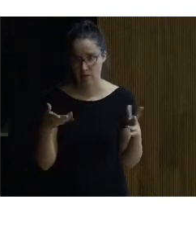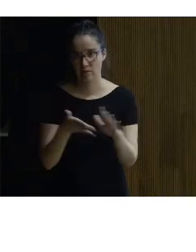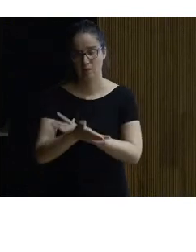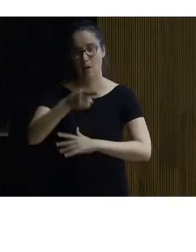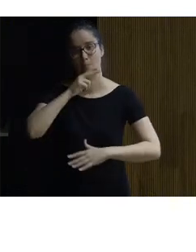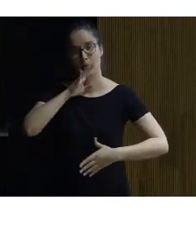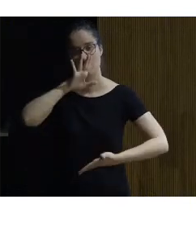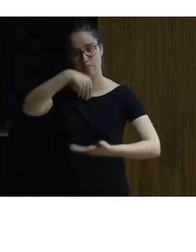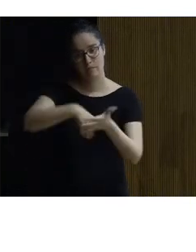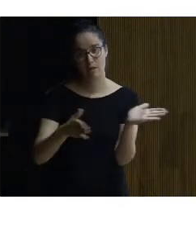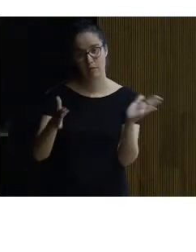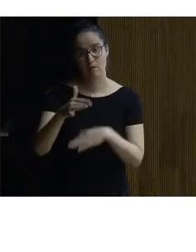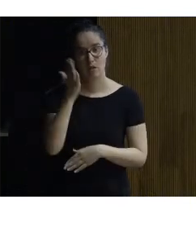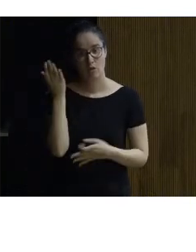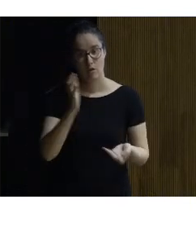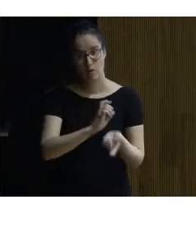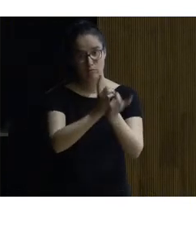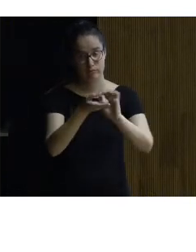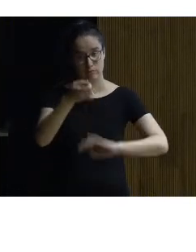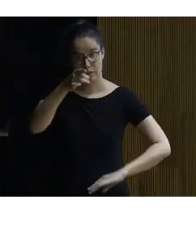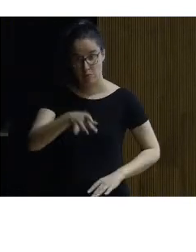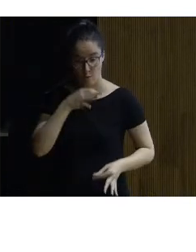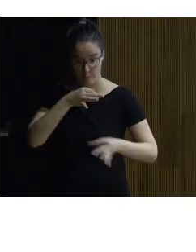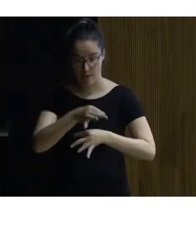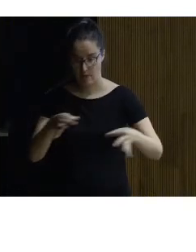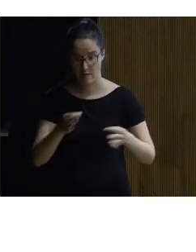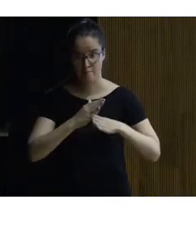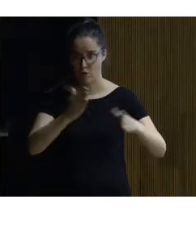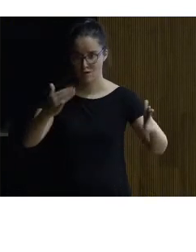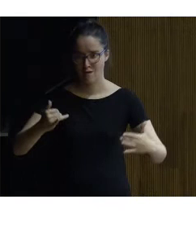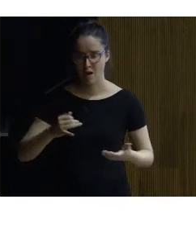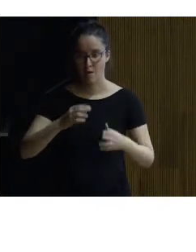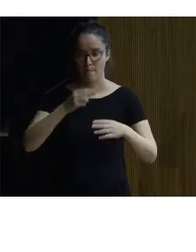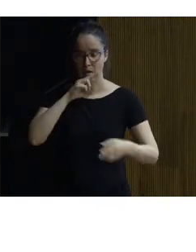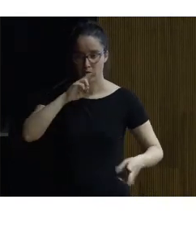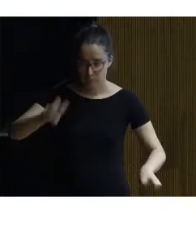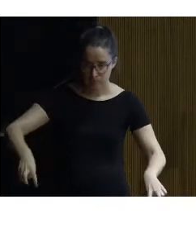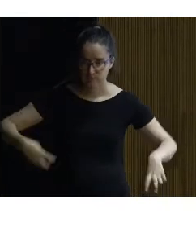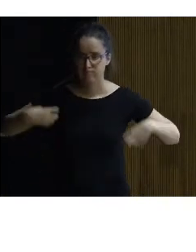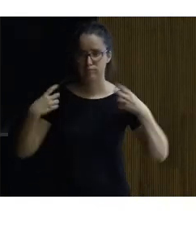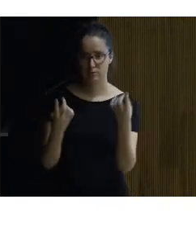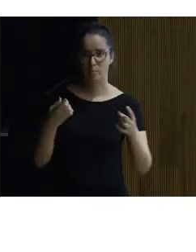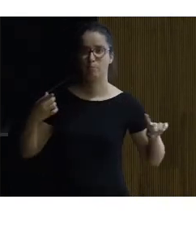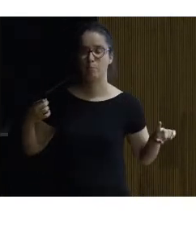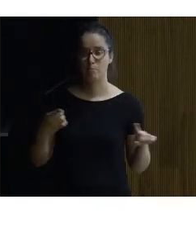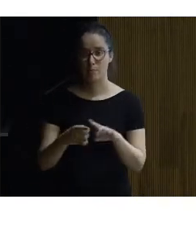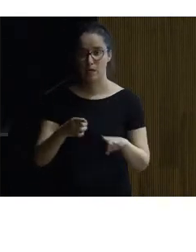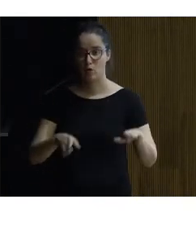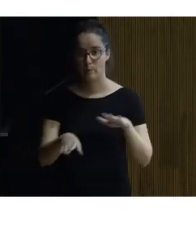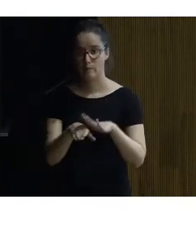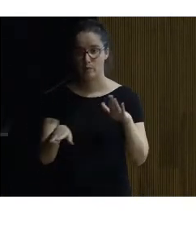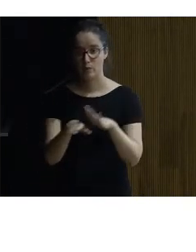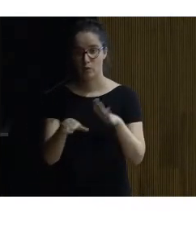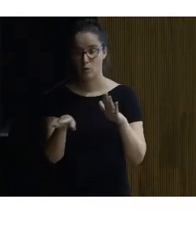el baño no tenía la dimensión suficiente se reorganizó el baño para poder mantener el